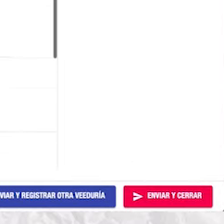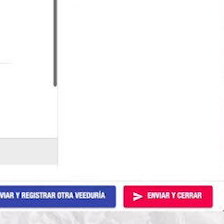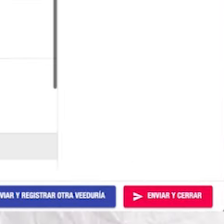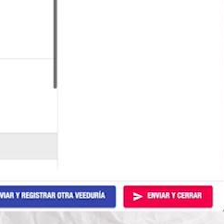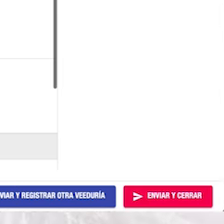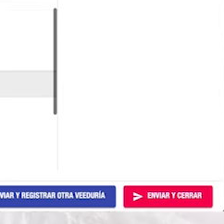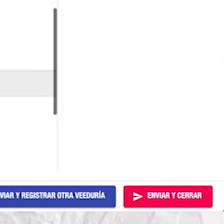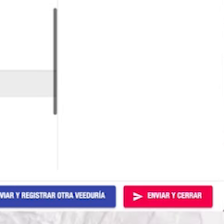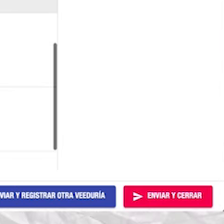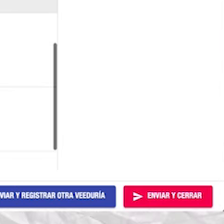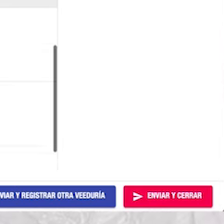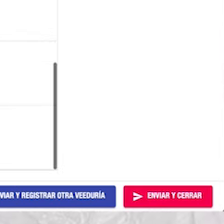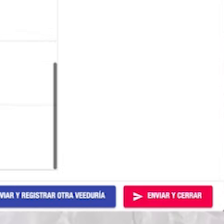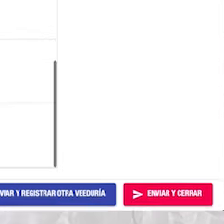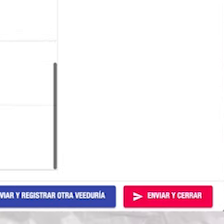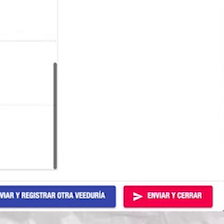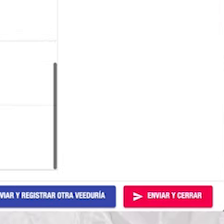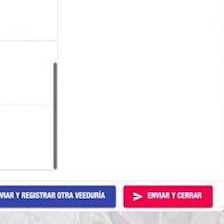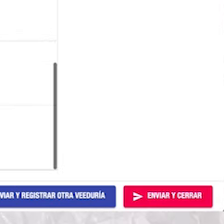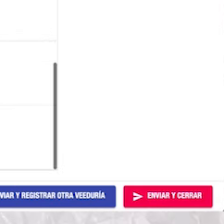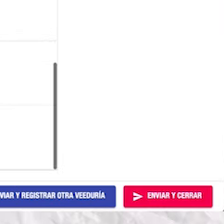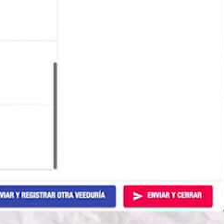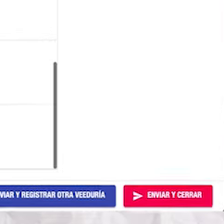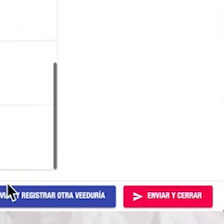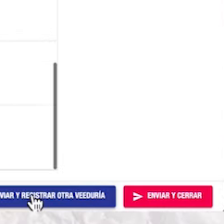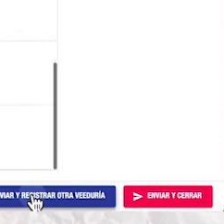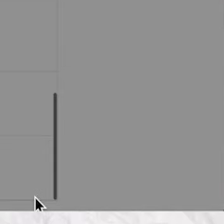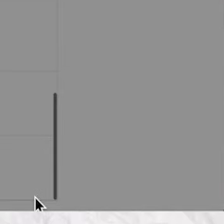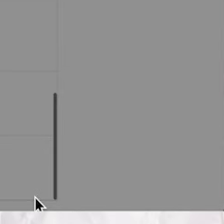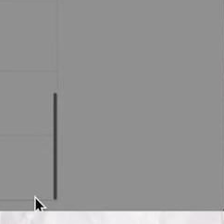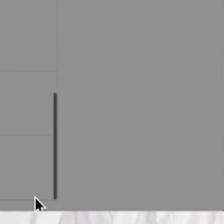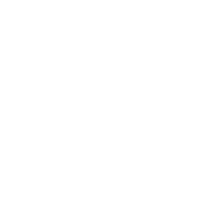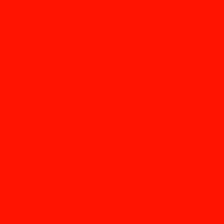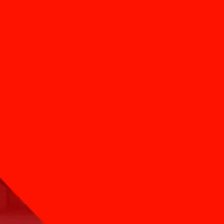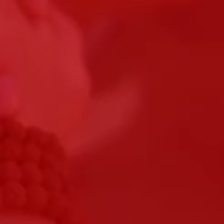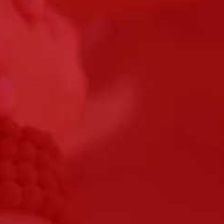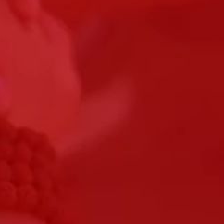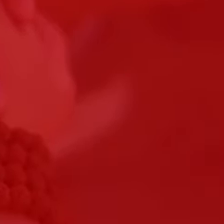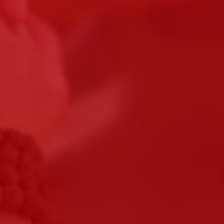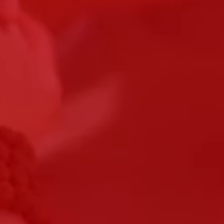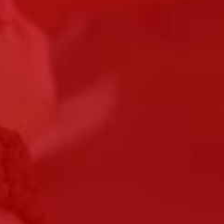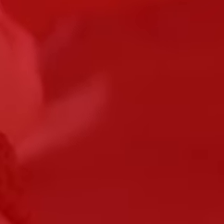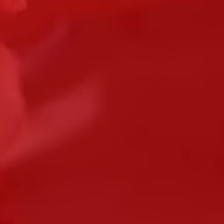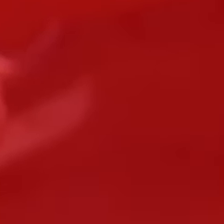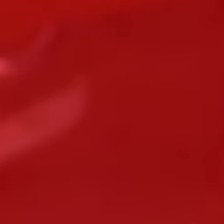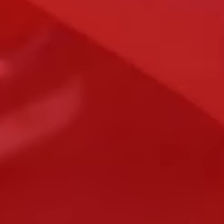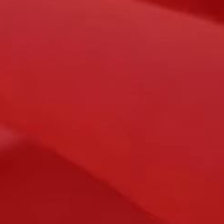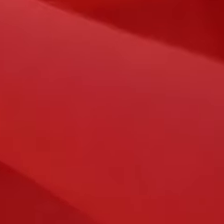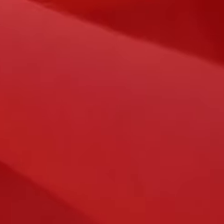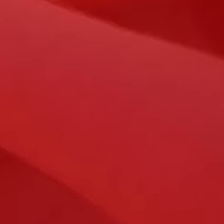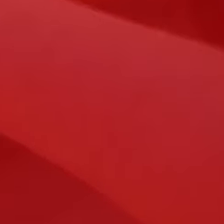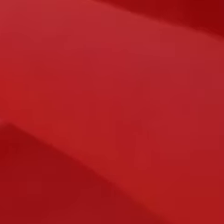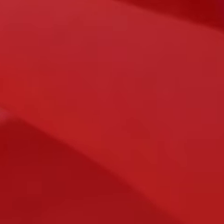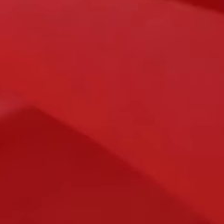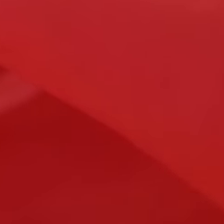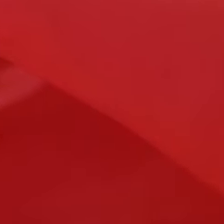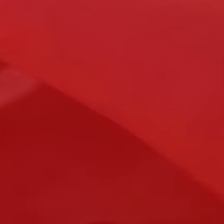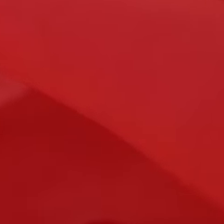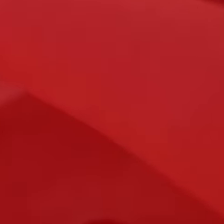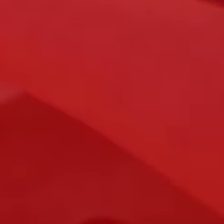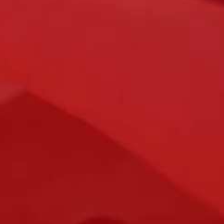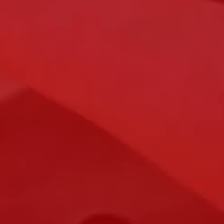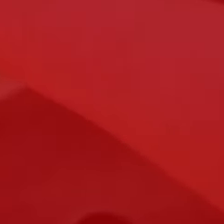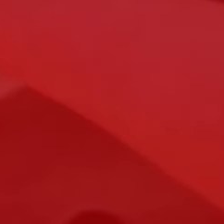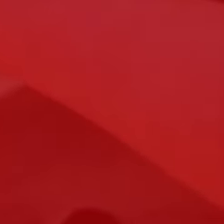de tus padres o profesores. Y finalmente, dale clic a Enviar. Ya somos más de un millón de auditores juveniles. Únete a